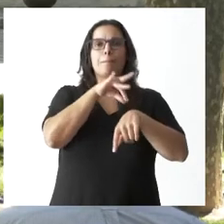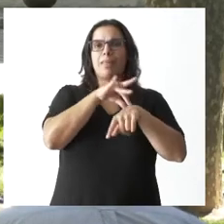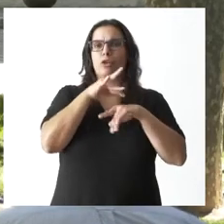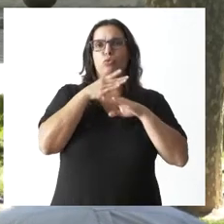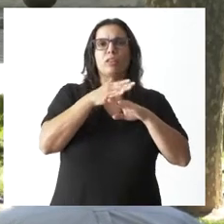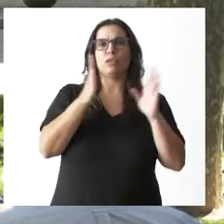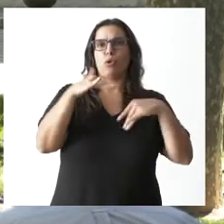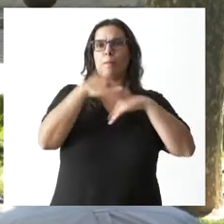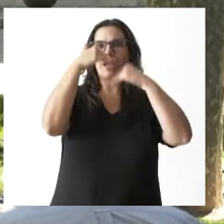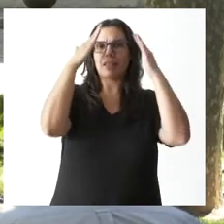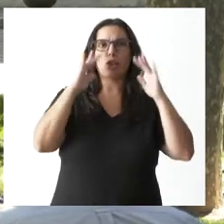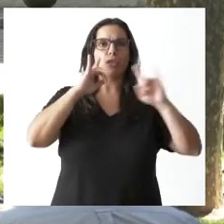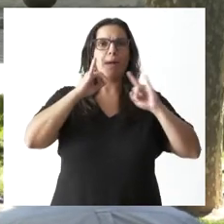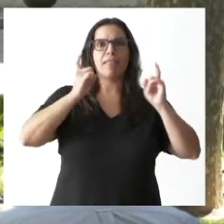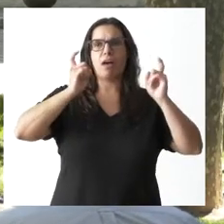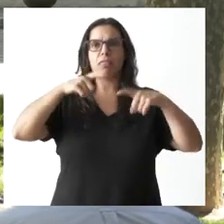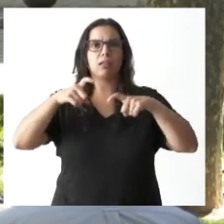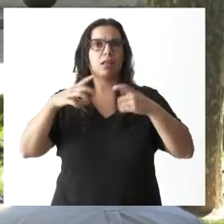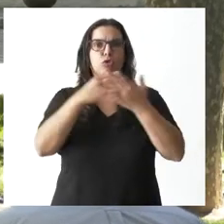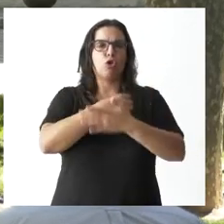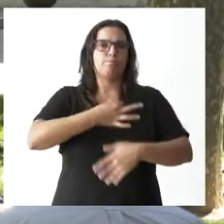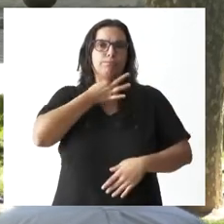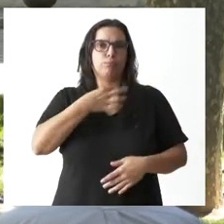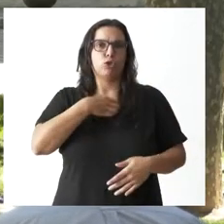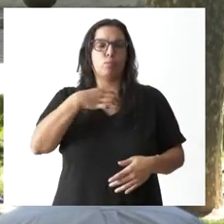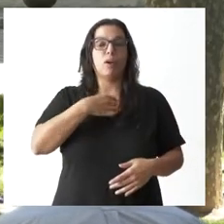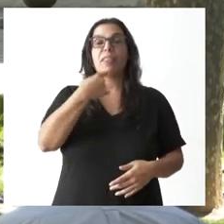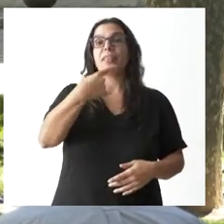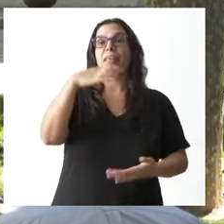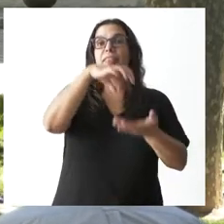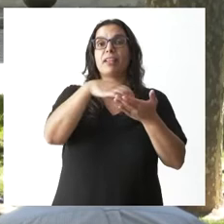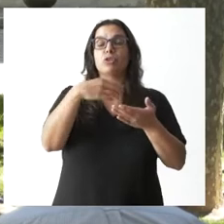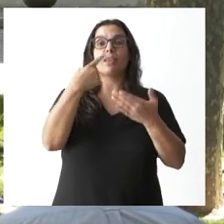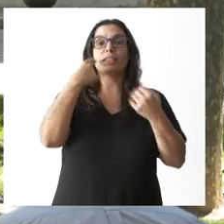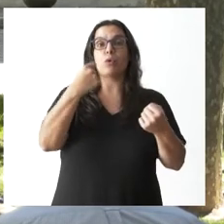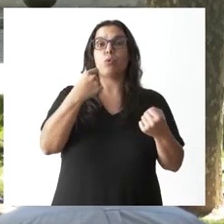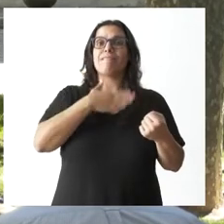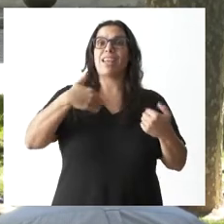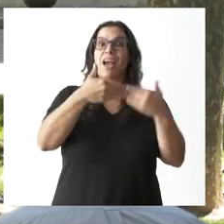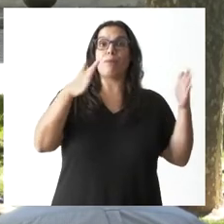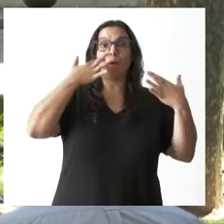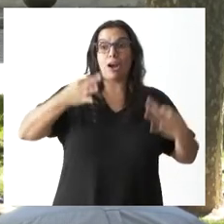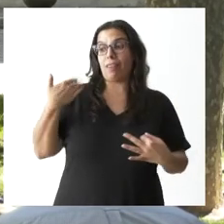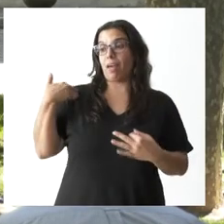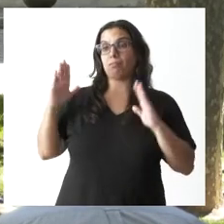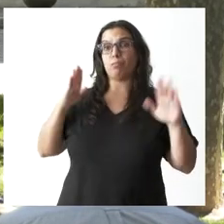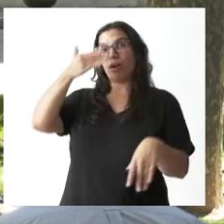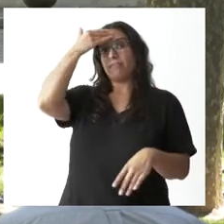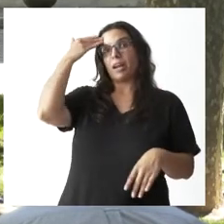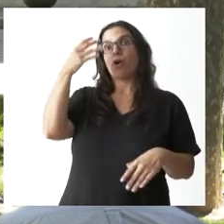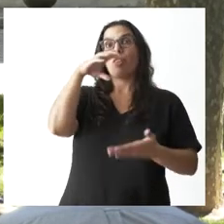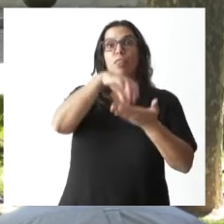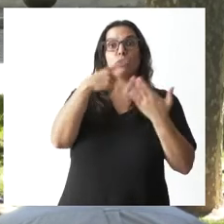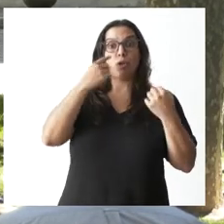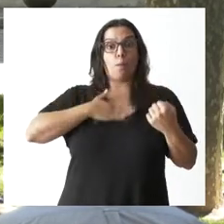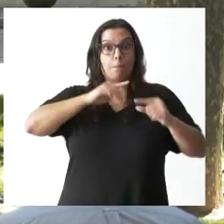atender las llamadas y las visitas. Se dijo que los centros de salud se iban a abrir, pero la realidad es que este verano los centros de salud, al menos en esta